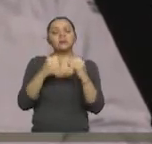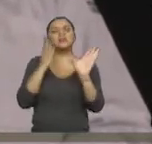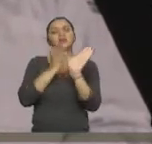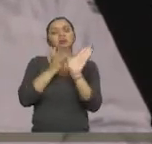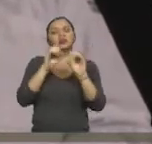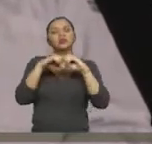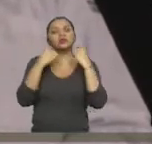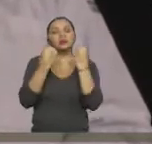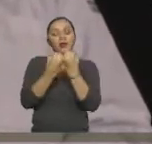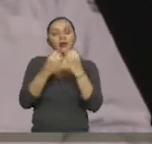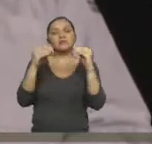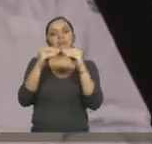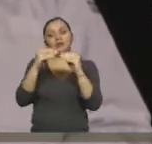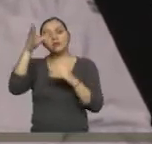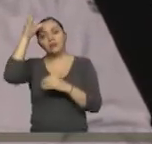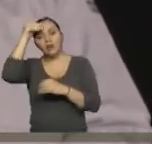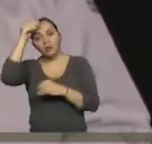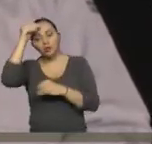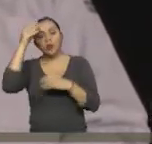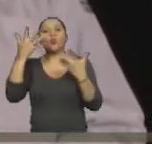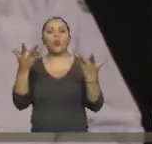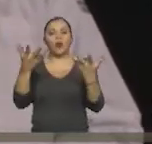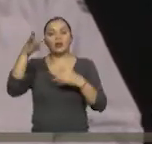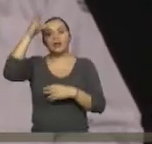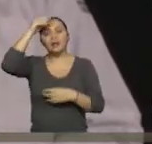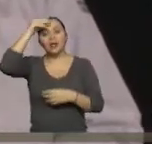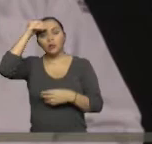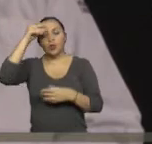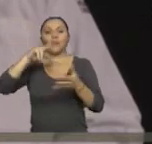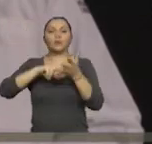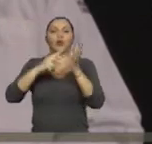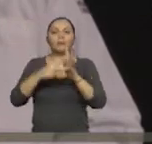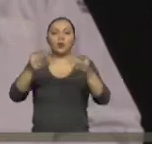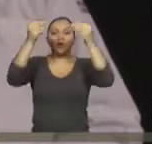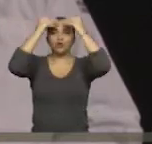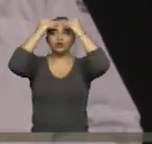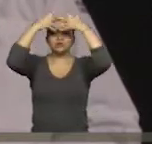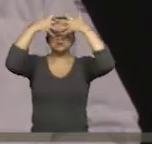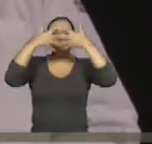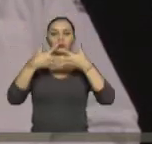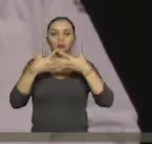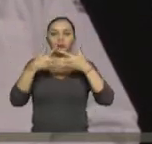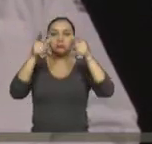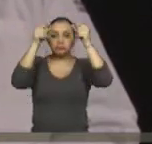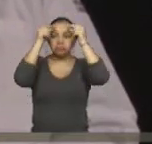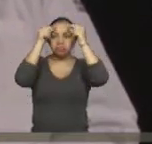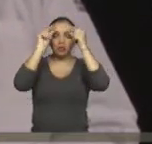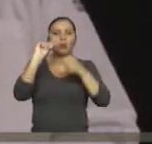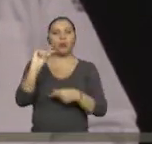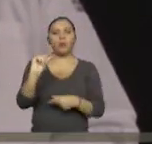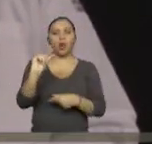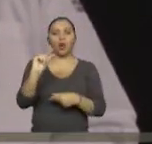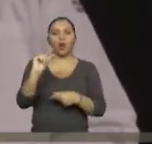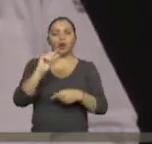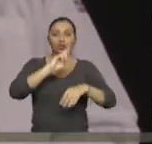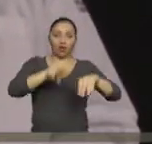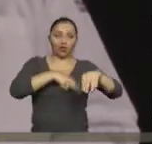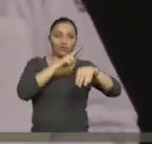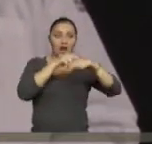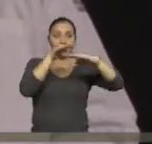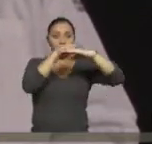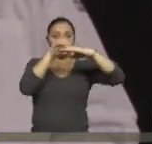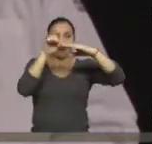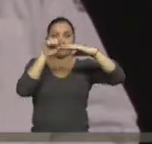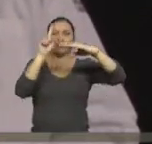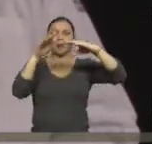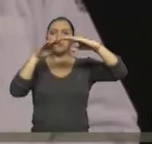intelectuales realmente tienen que ver con el desarrollo cognitivo, que está por debajo realmente del desarrollo normal o